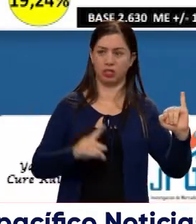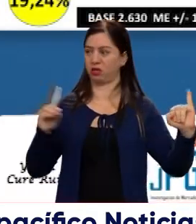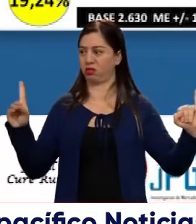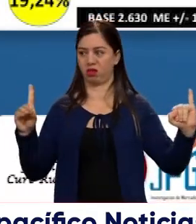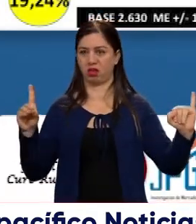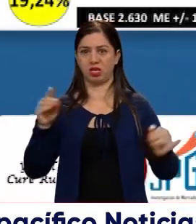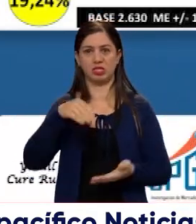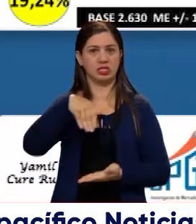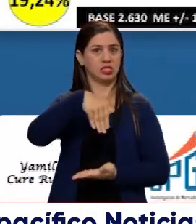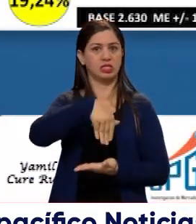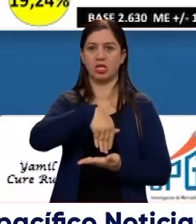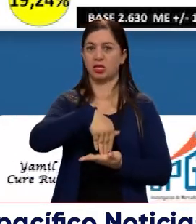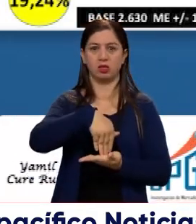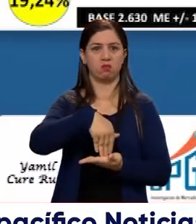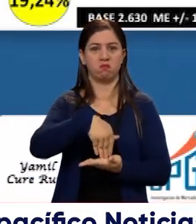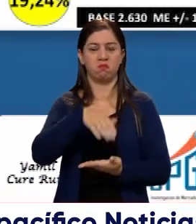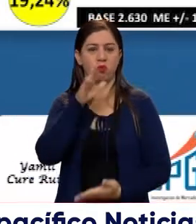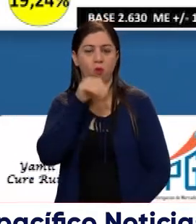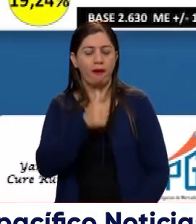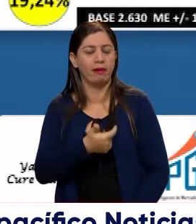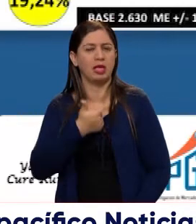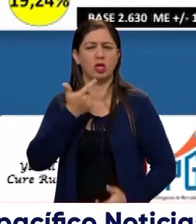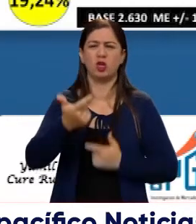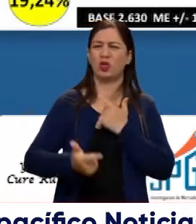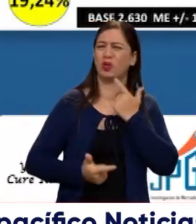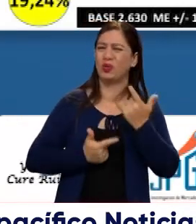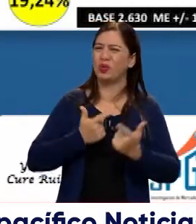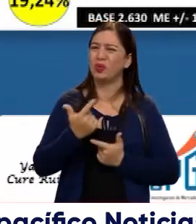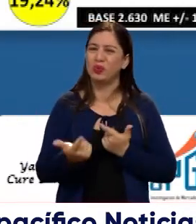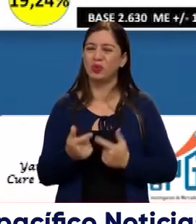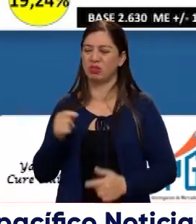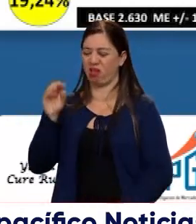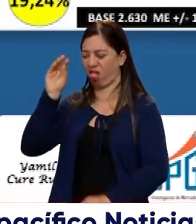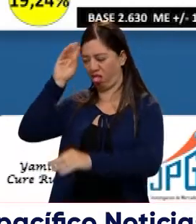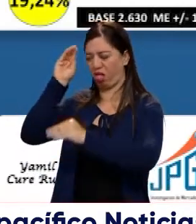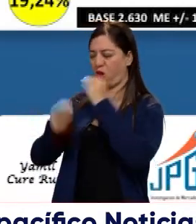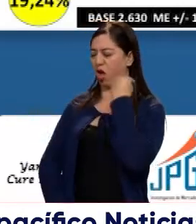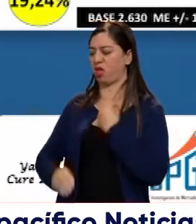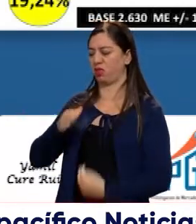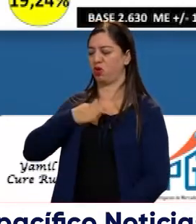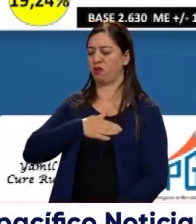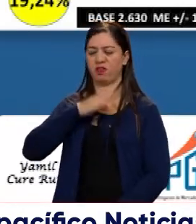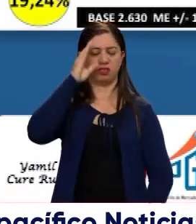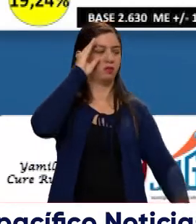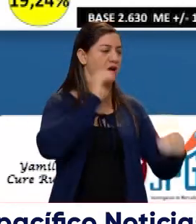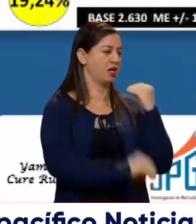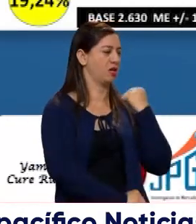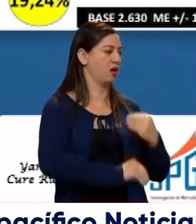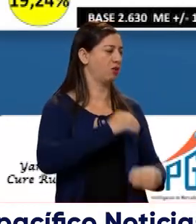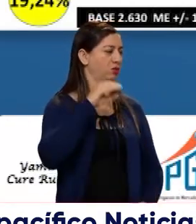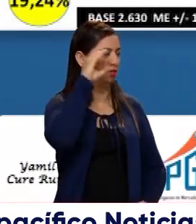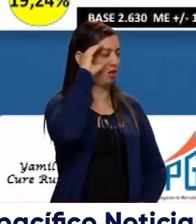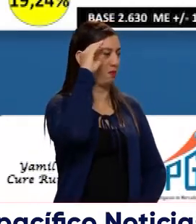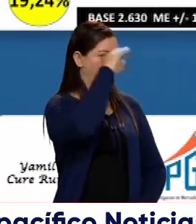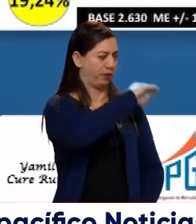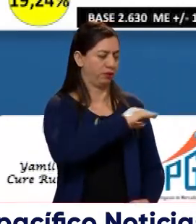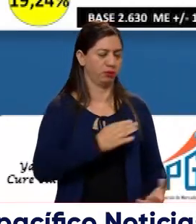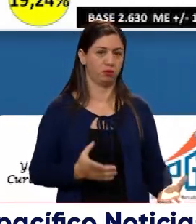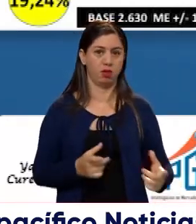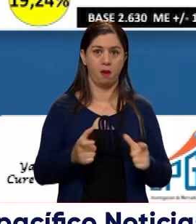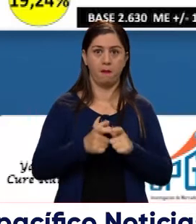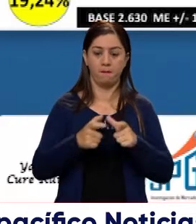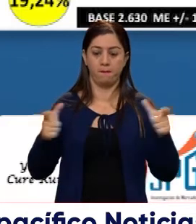ni centro. Aquí lo que hay es una lucha entre el antiuribismo y el antipetrismo. Si usted se da cuenta, los porcentajes